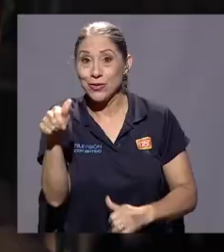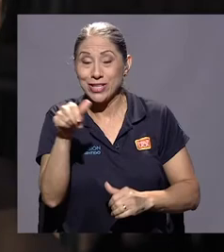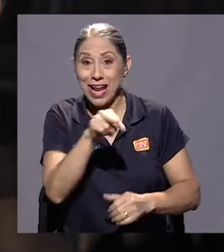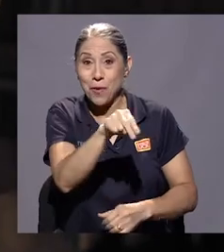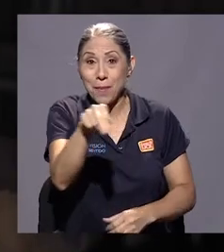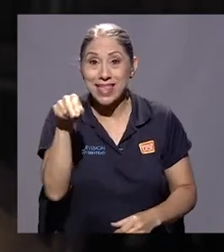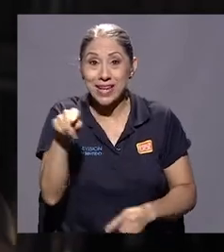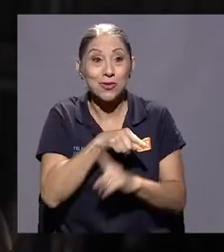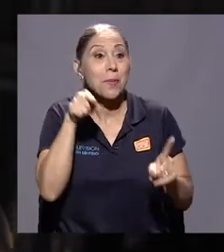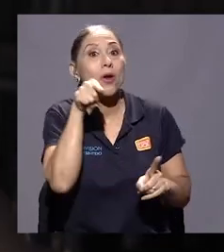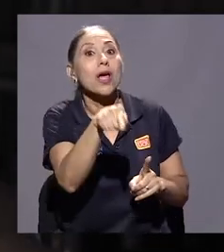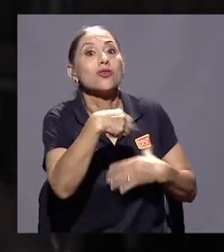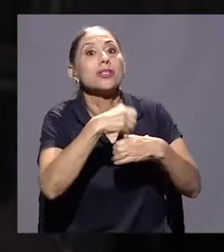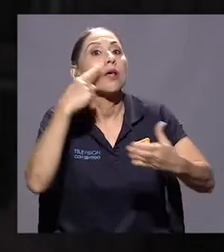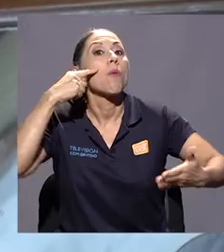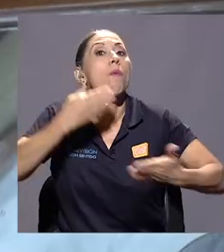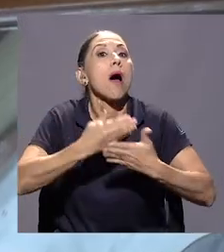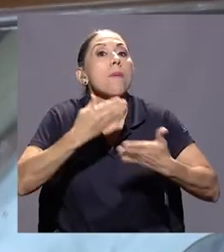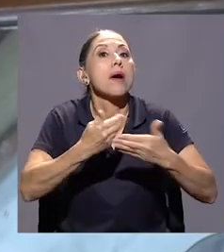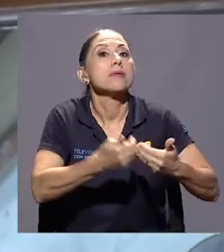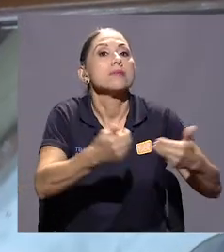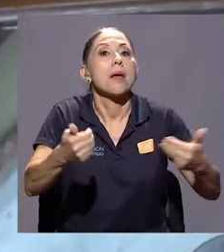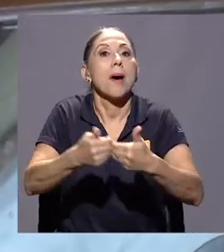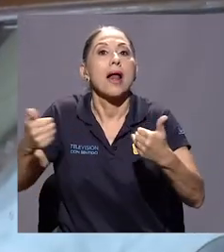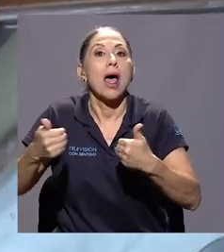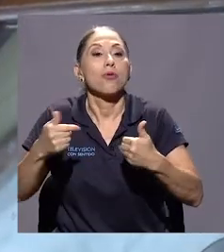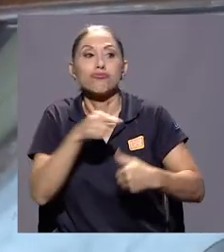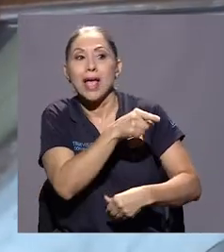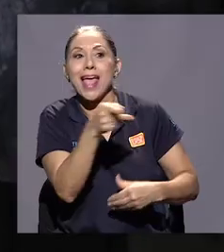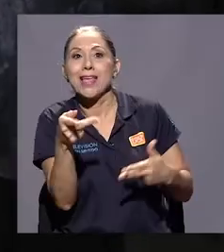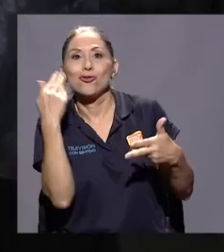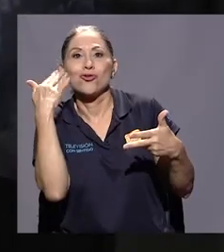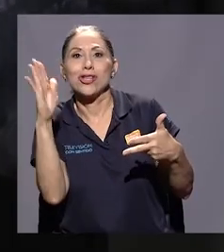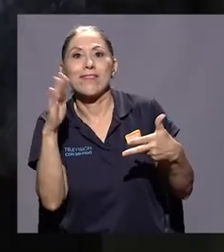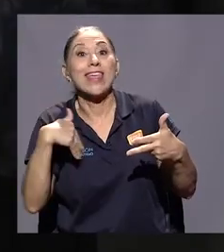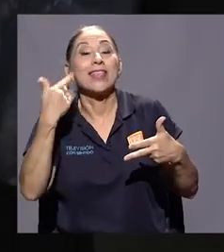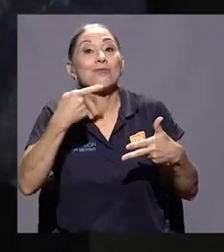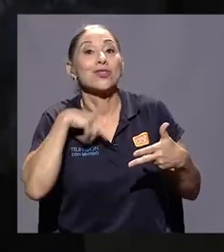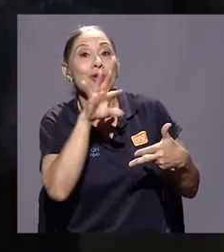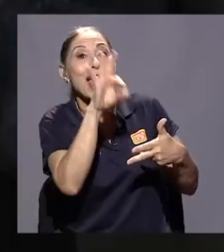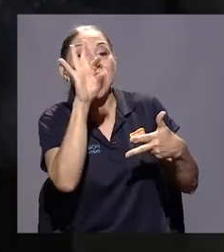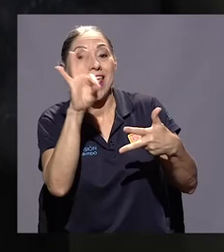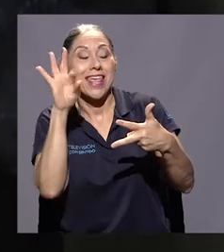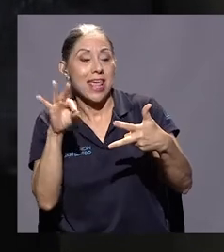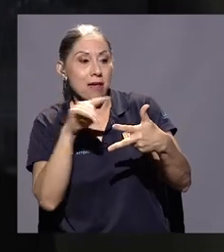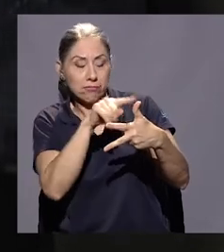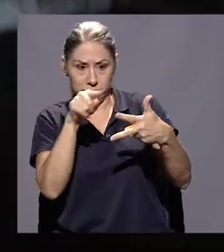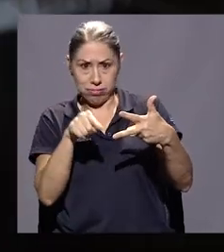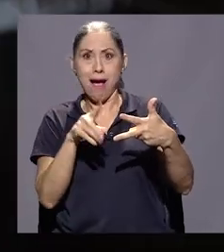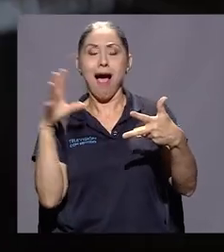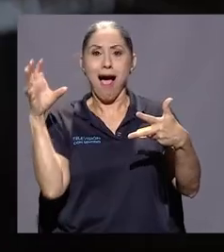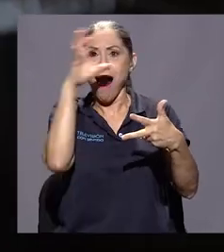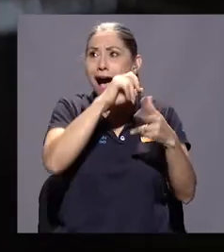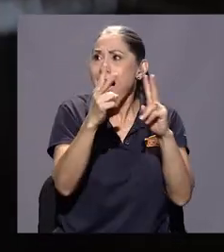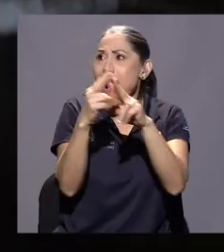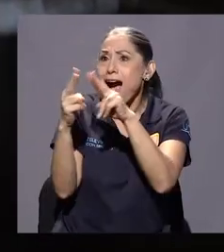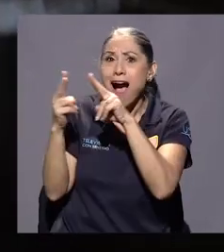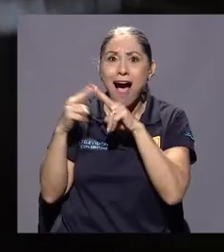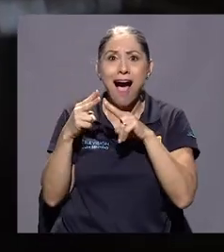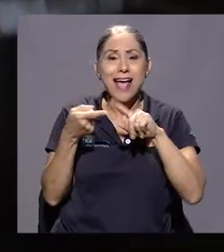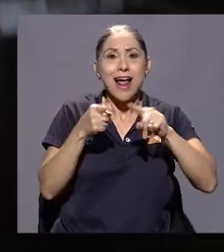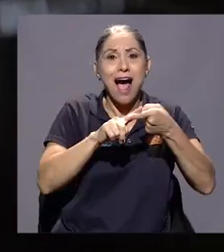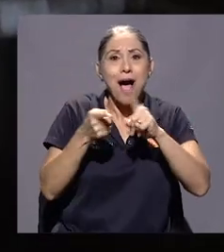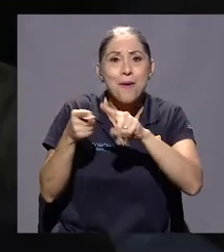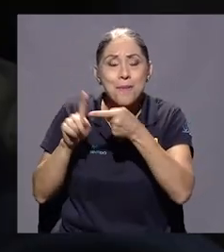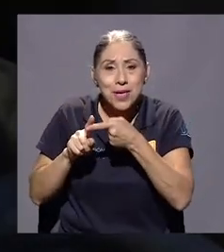por separado y no lo sabían. Después que yo lo elegí ellos se dieron cuenta que habían sido escogidos y que eran amigos también, se conocían, entonces